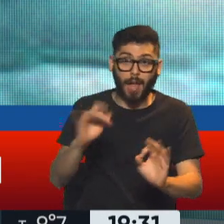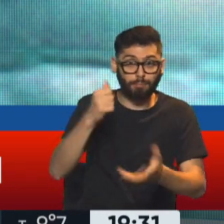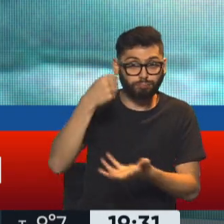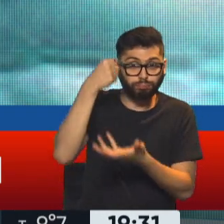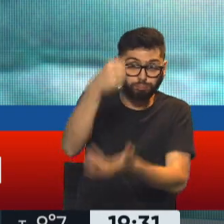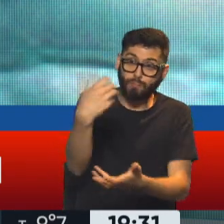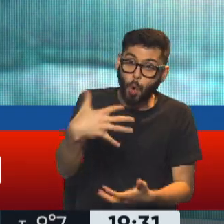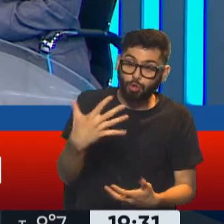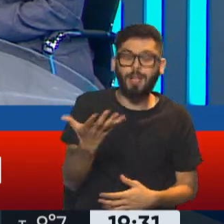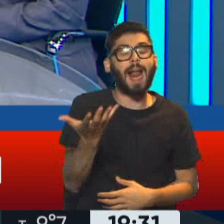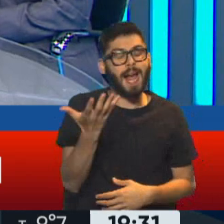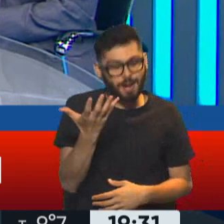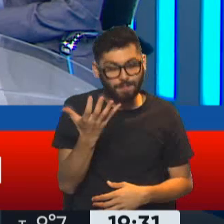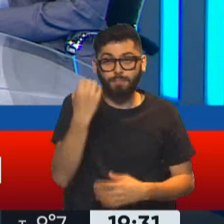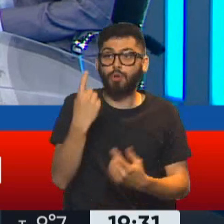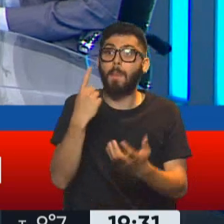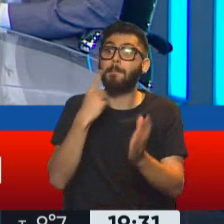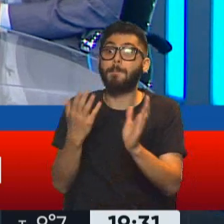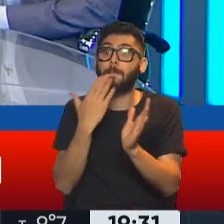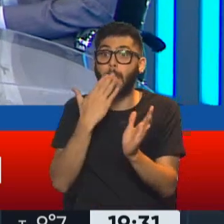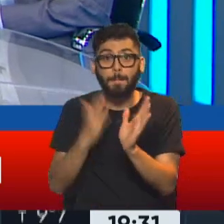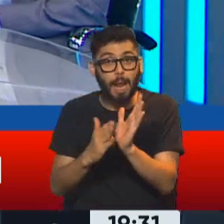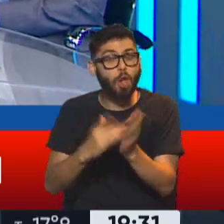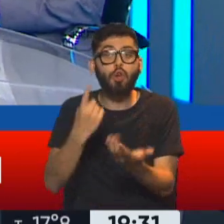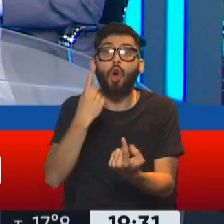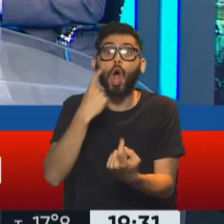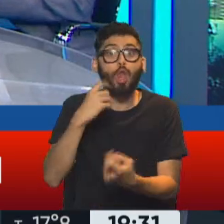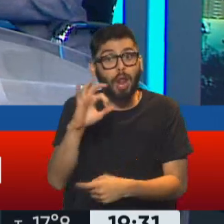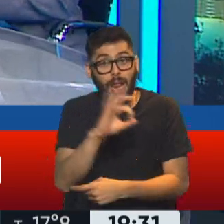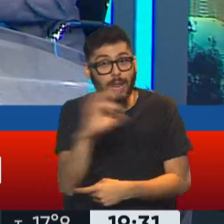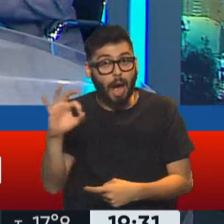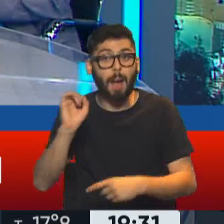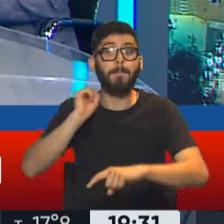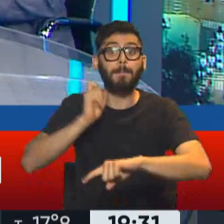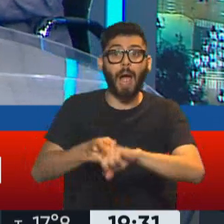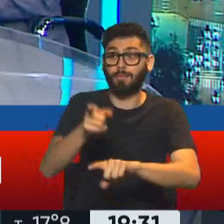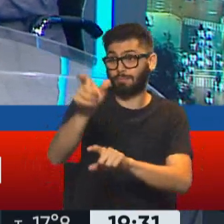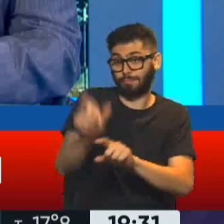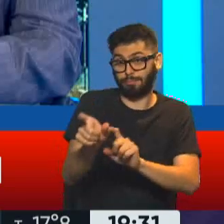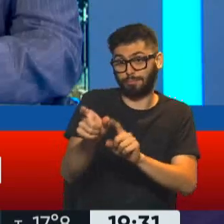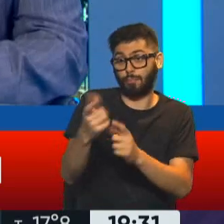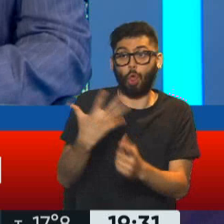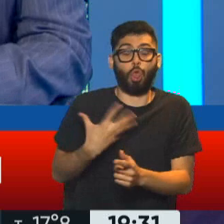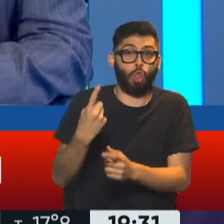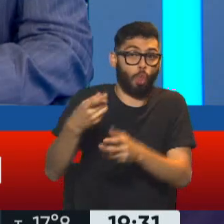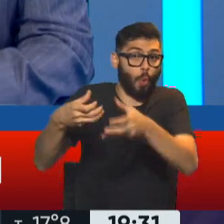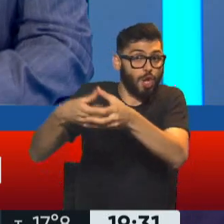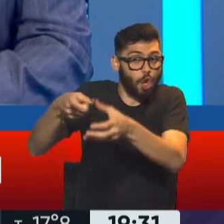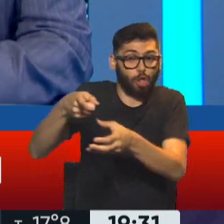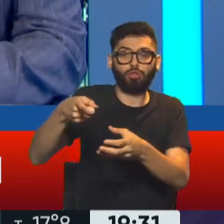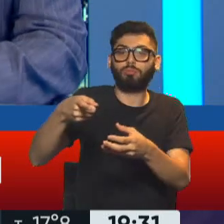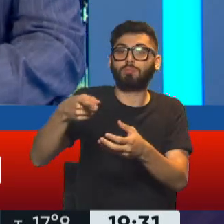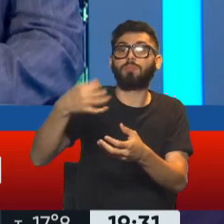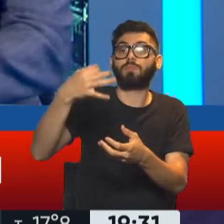cantidad de dinero muy importante. No solo no se hizo, sino que además como parte del convenio a esos que eran los tenedores del terreno, se les